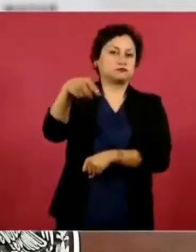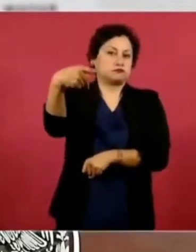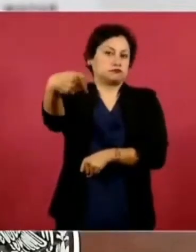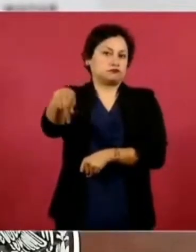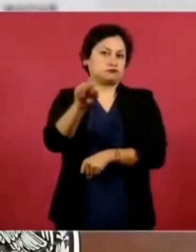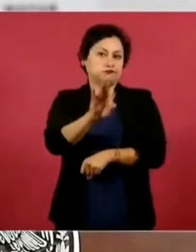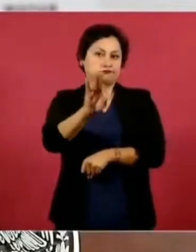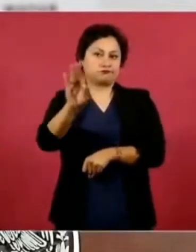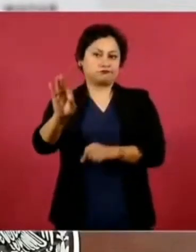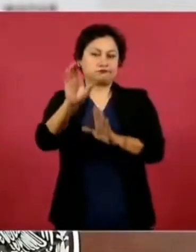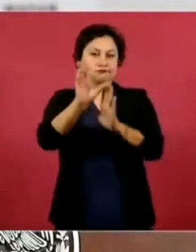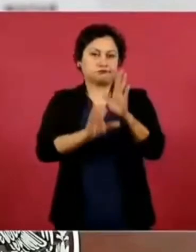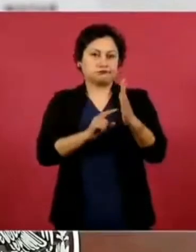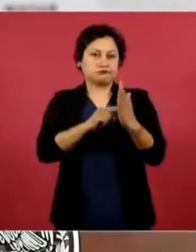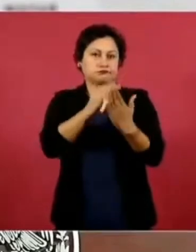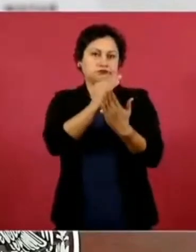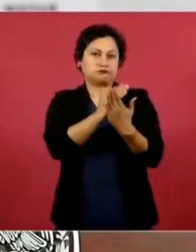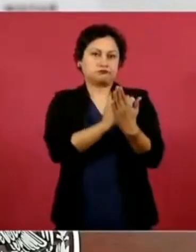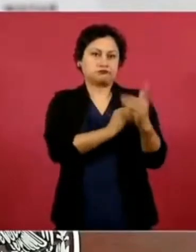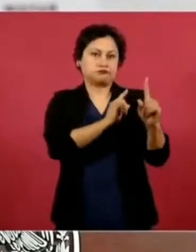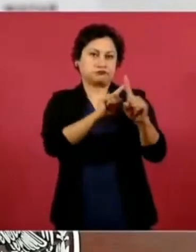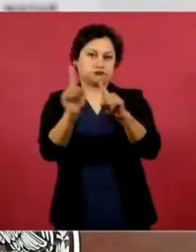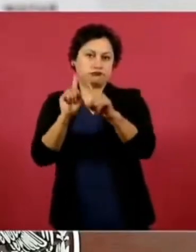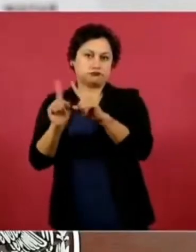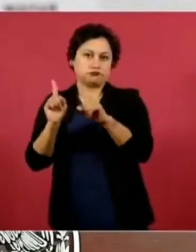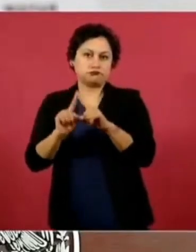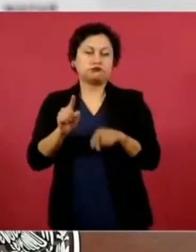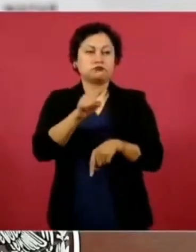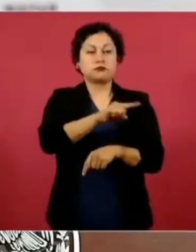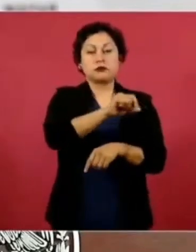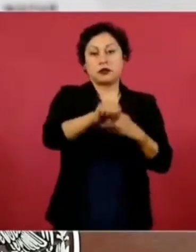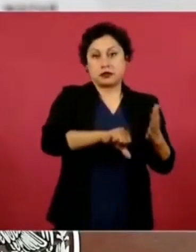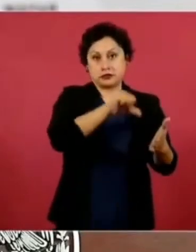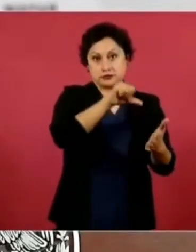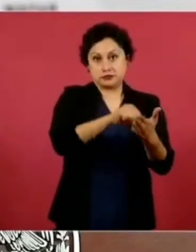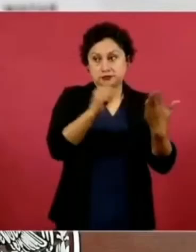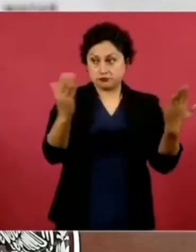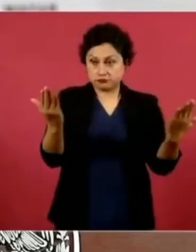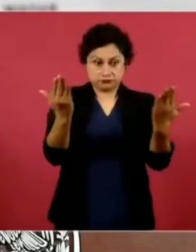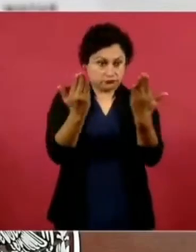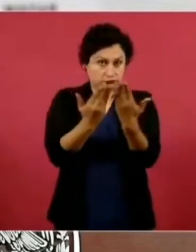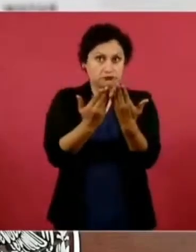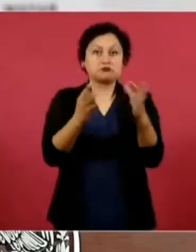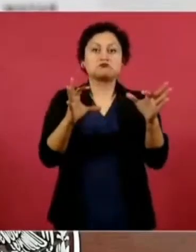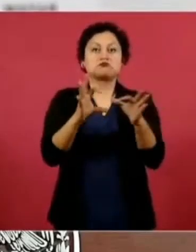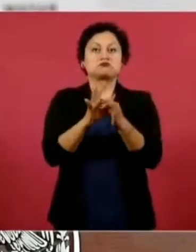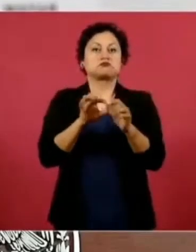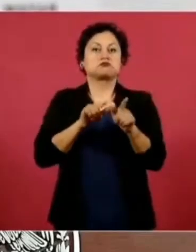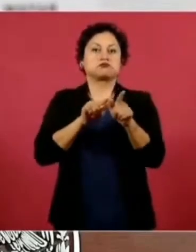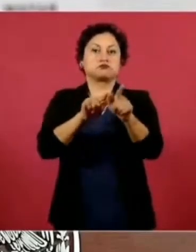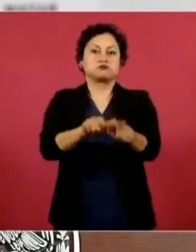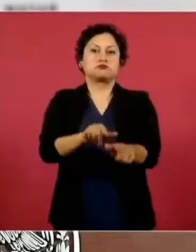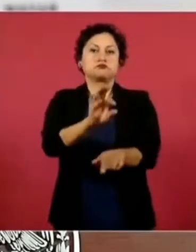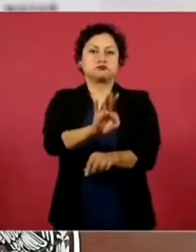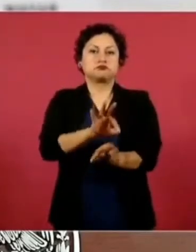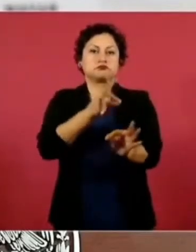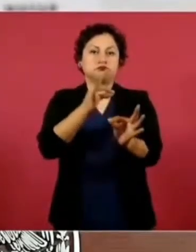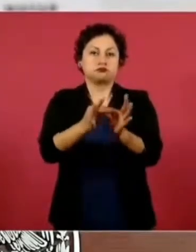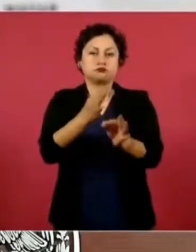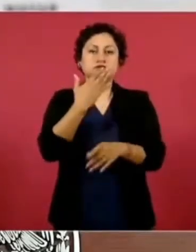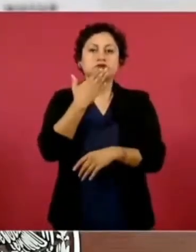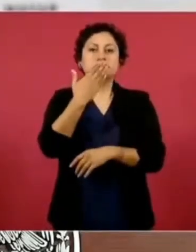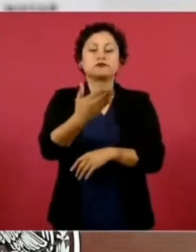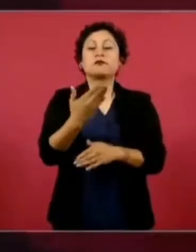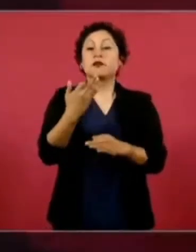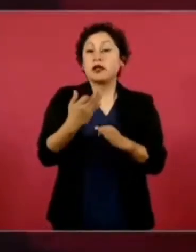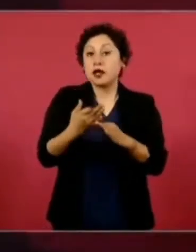propios estatutos. El centro pues corrobora que efectivamente se haga en norma y en tiempo. Y ahorita no se tiene una convocatoria